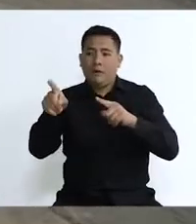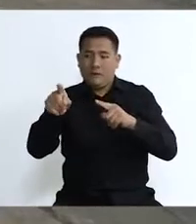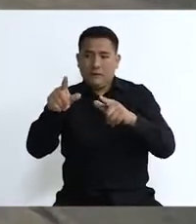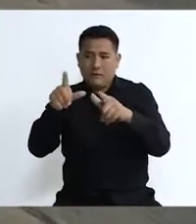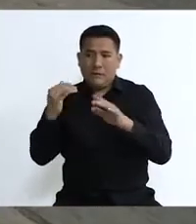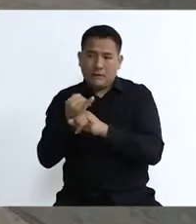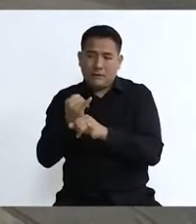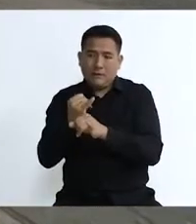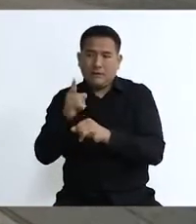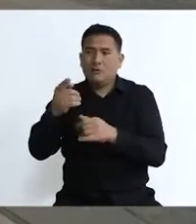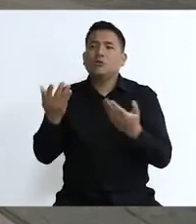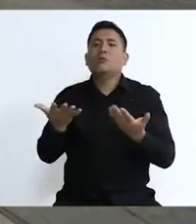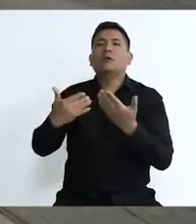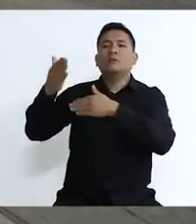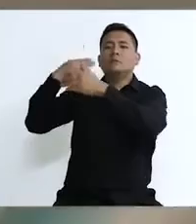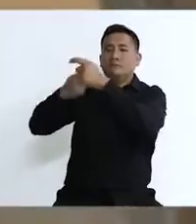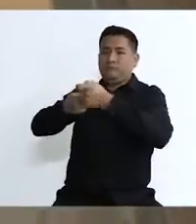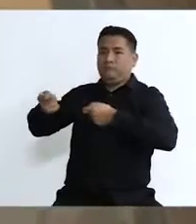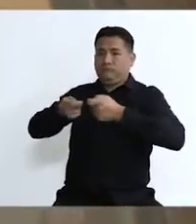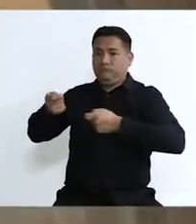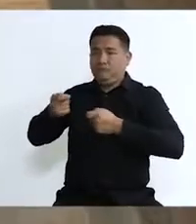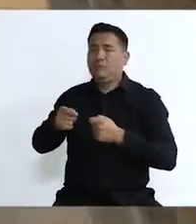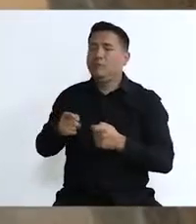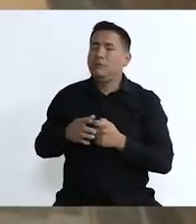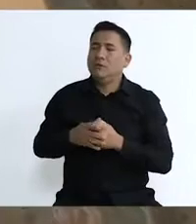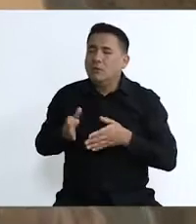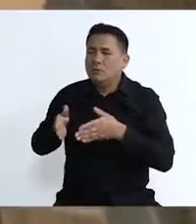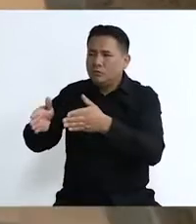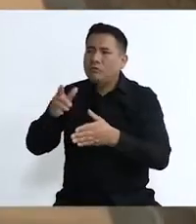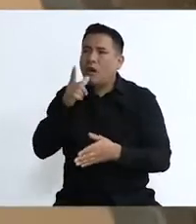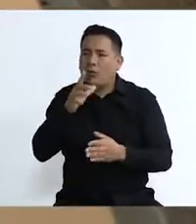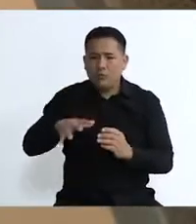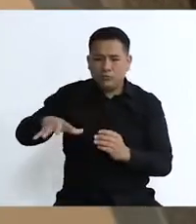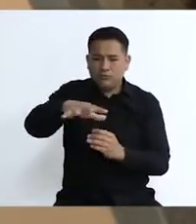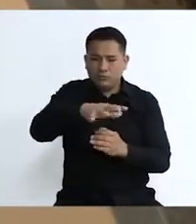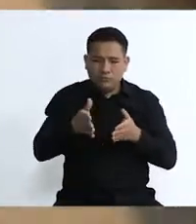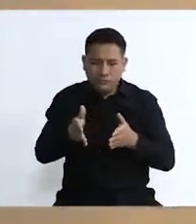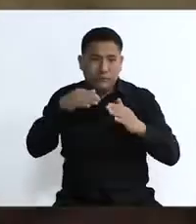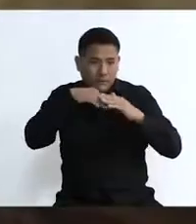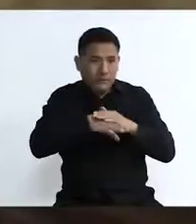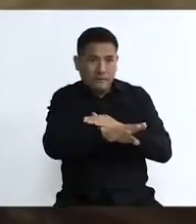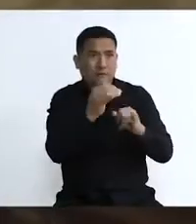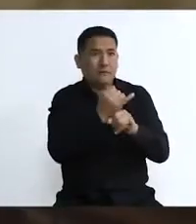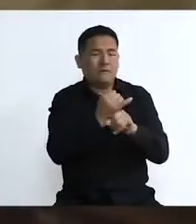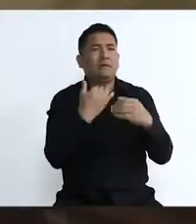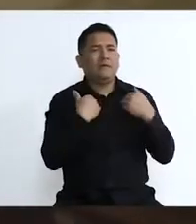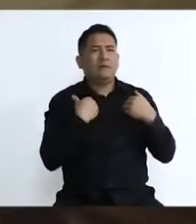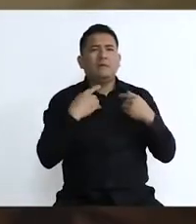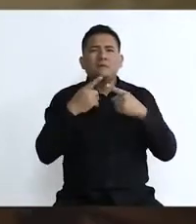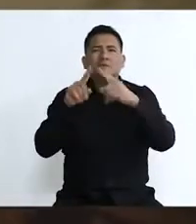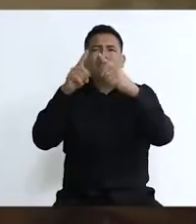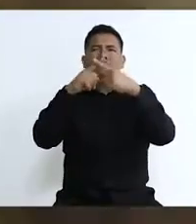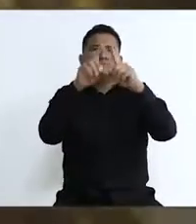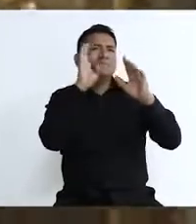pero está sobre el sitio donde desde el virreinato toda la población del barrio se surtía de agua en un pilón. Por dentro aún conserva